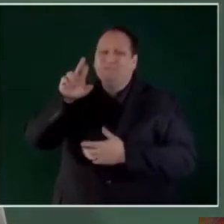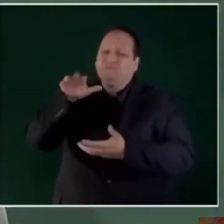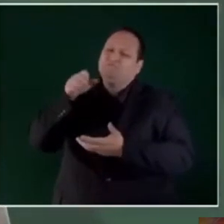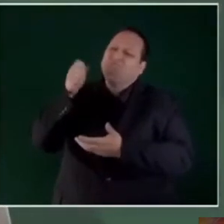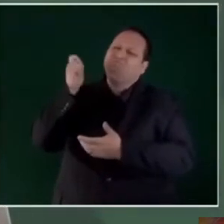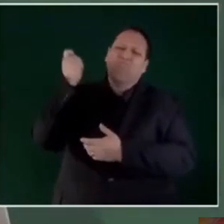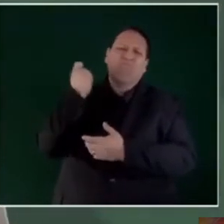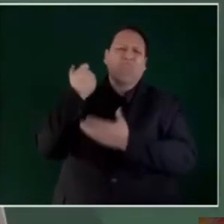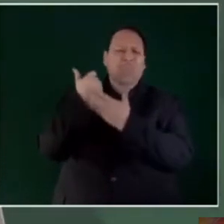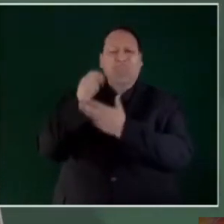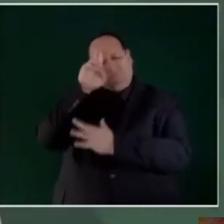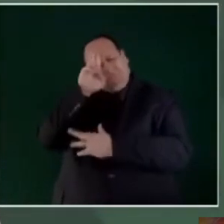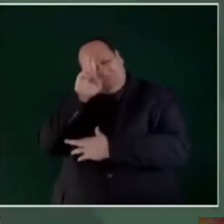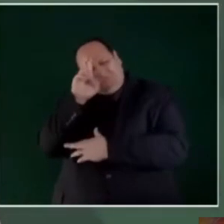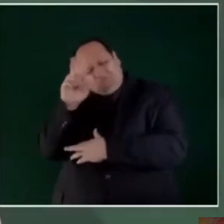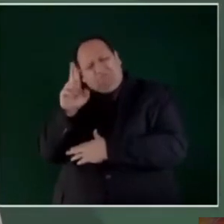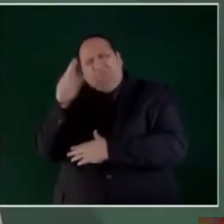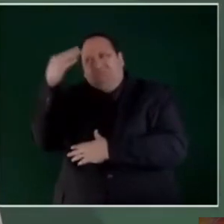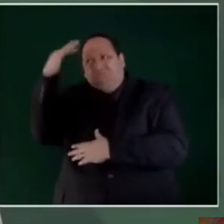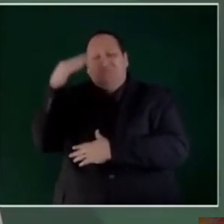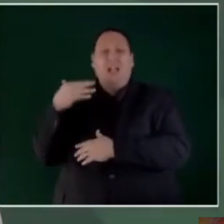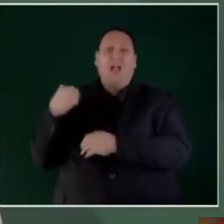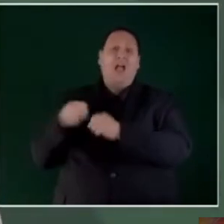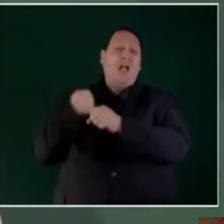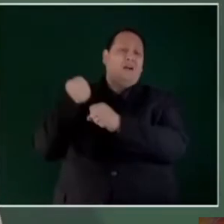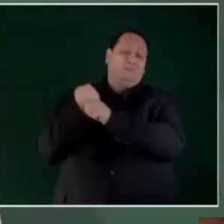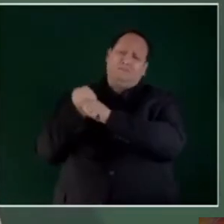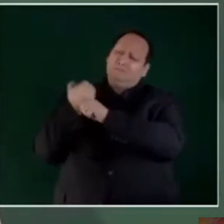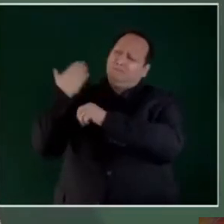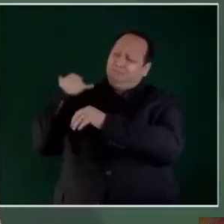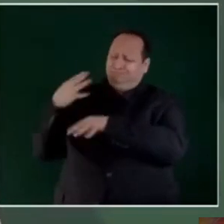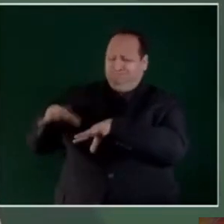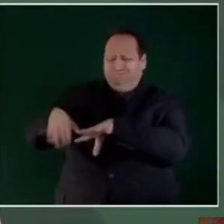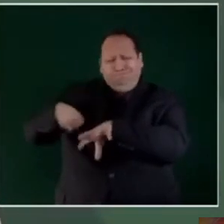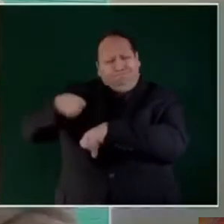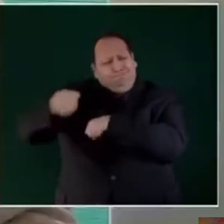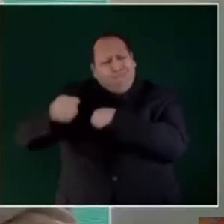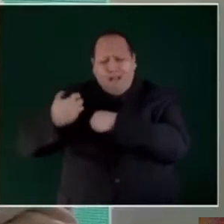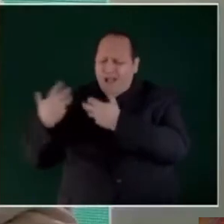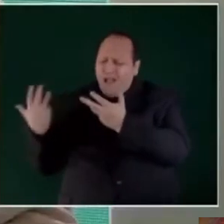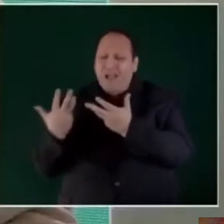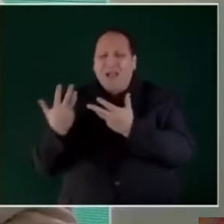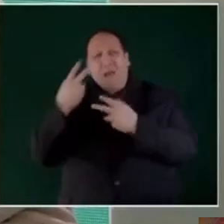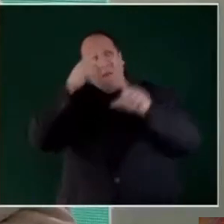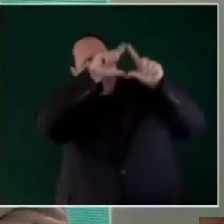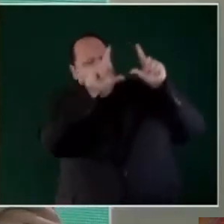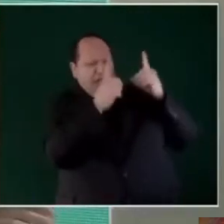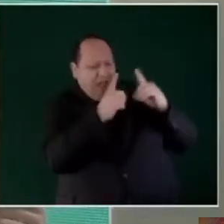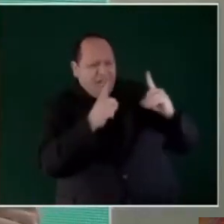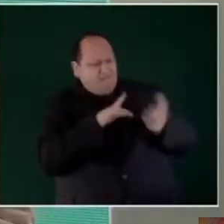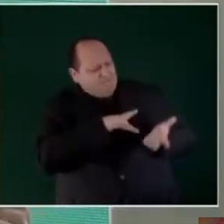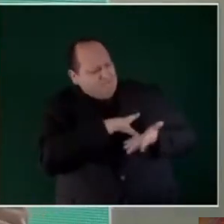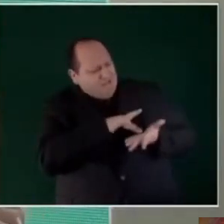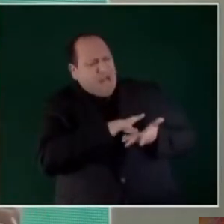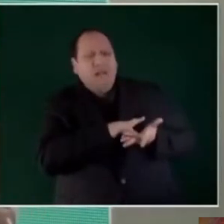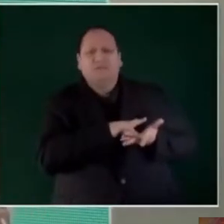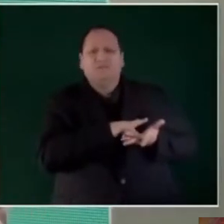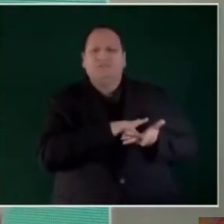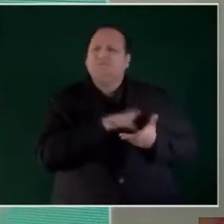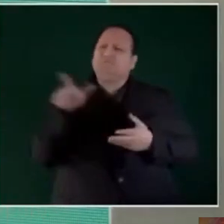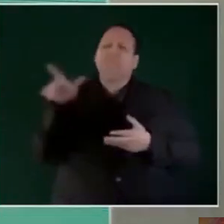ancianos respetables, que han contribuido en el desarrollo del país y que merecen